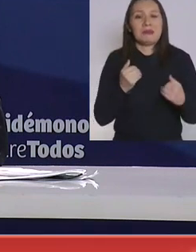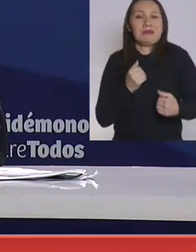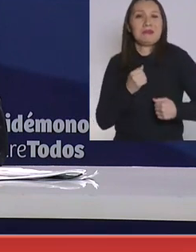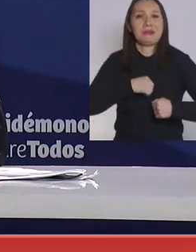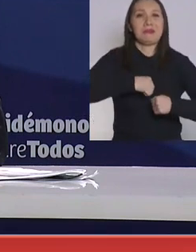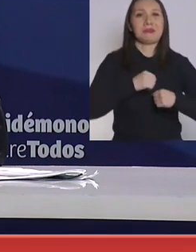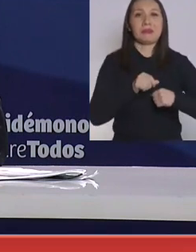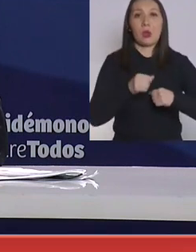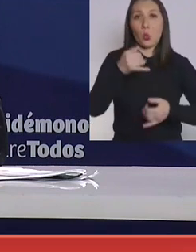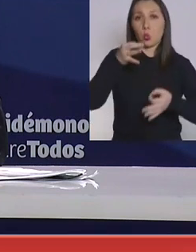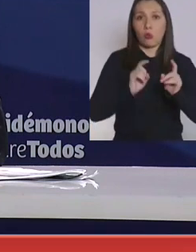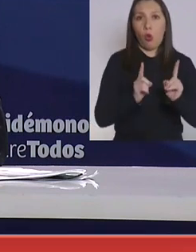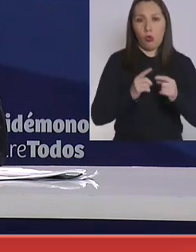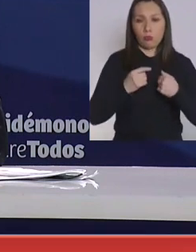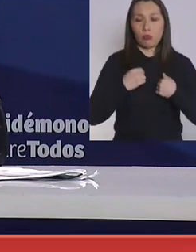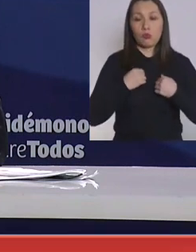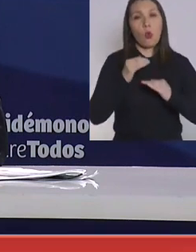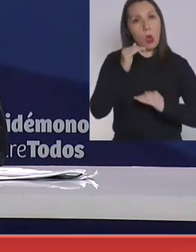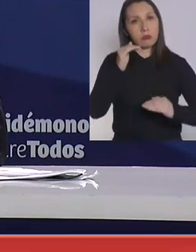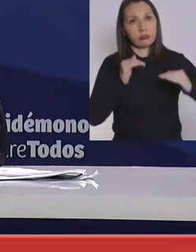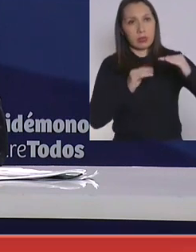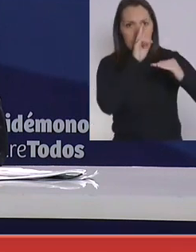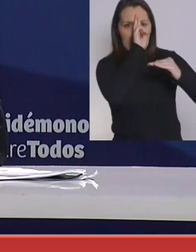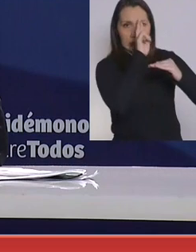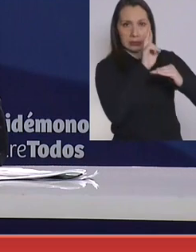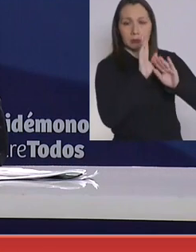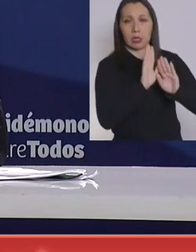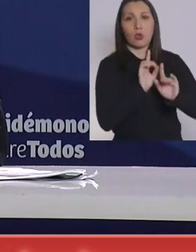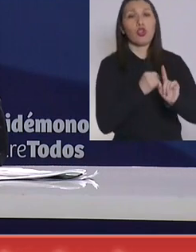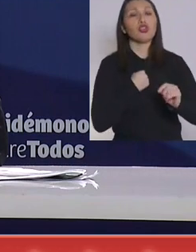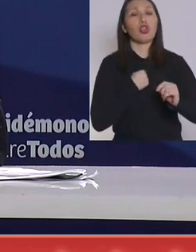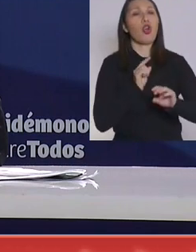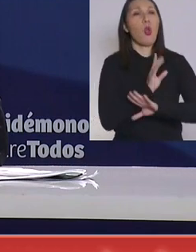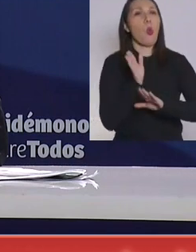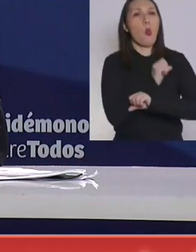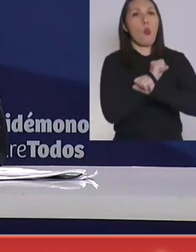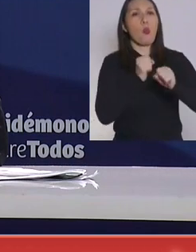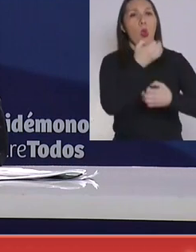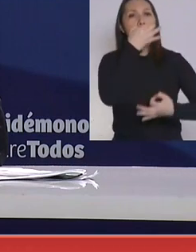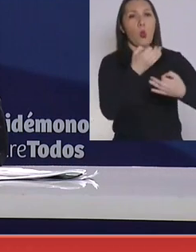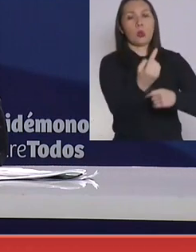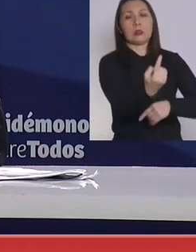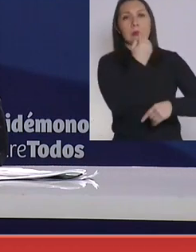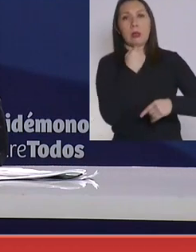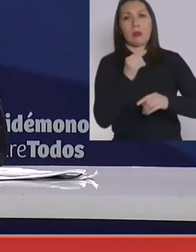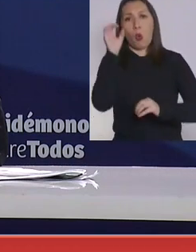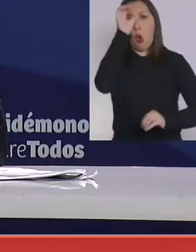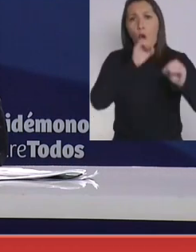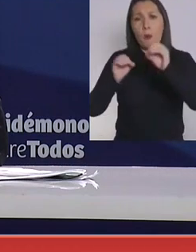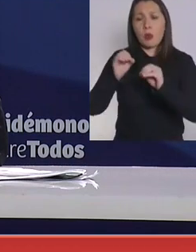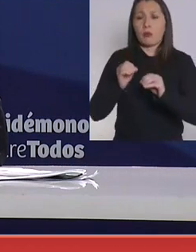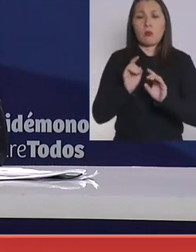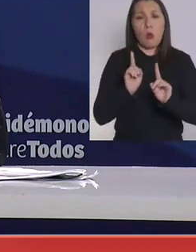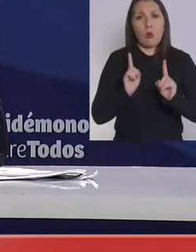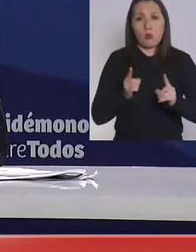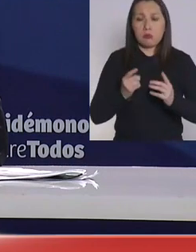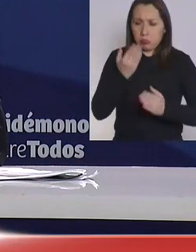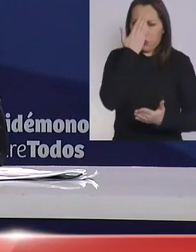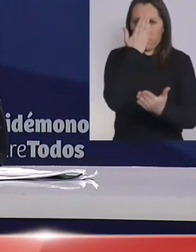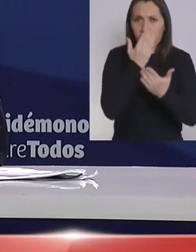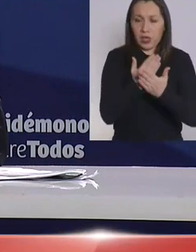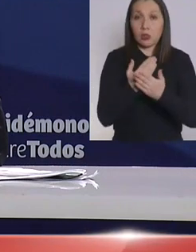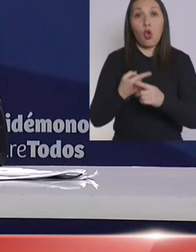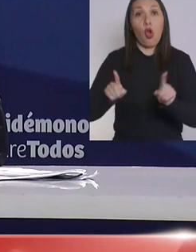encima de la justicia y no soy una autoridad que esté ajena al escrutinio de la opinión pública o de la justicia,